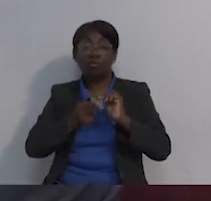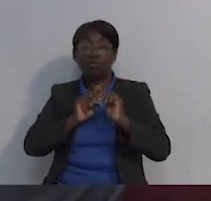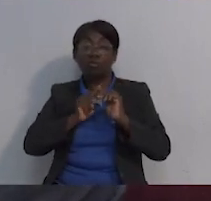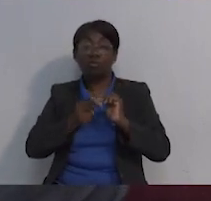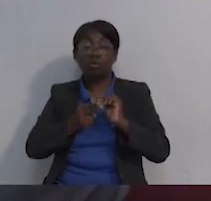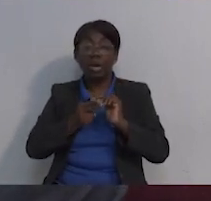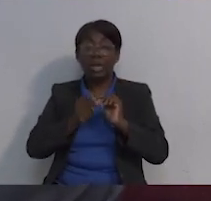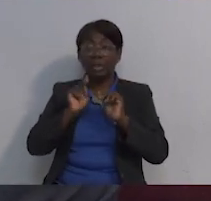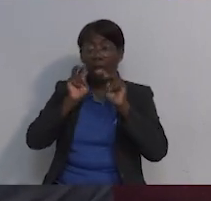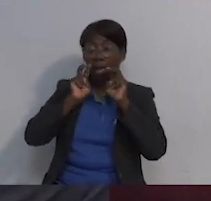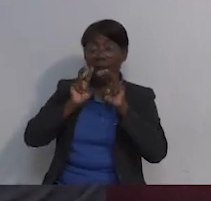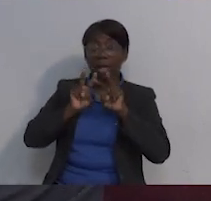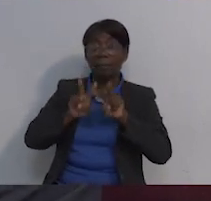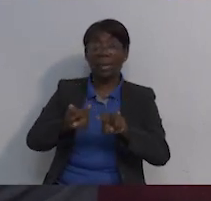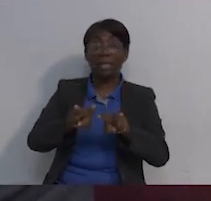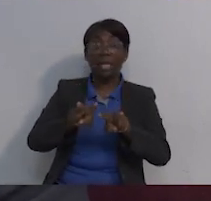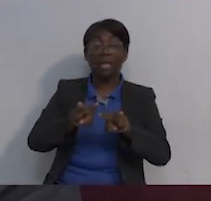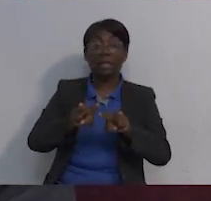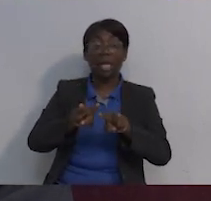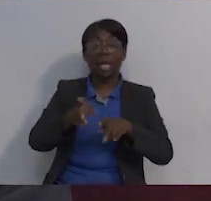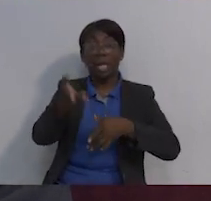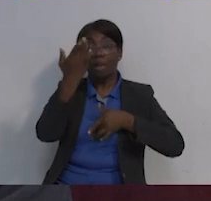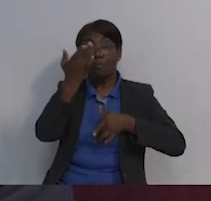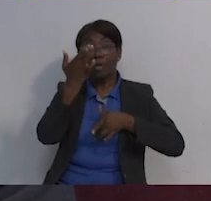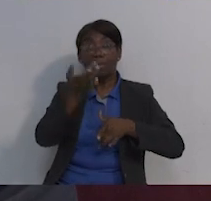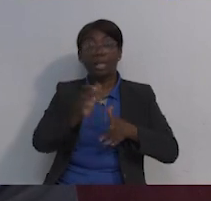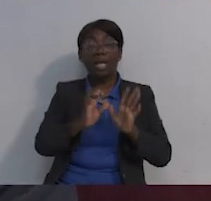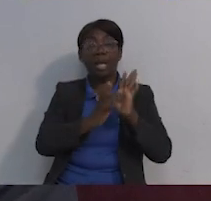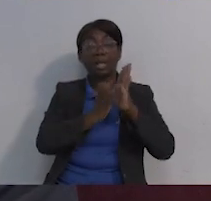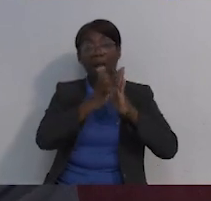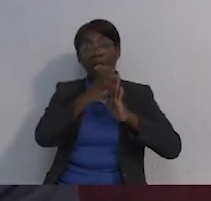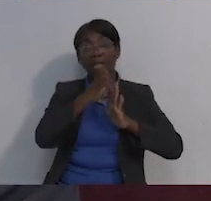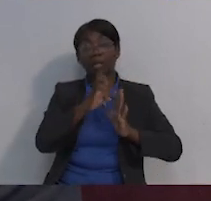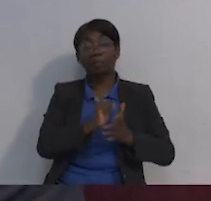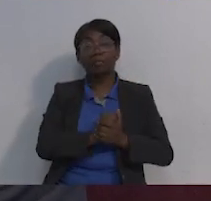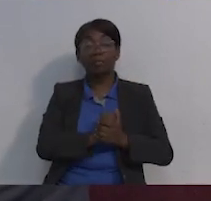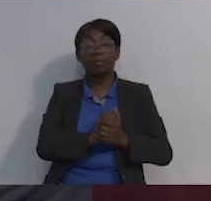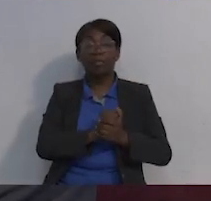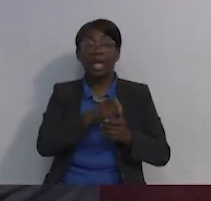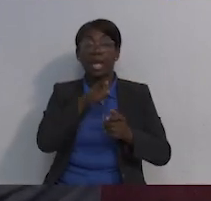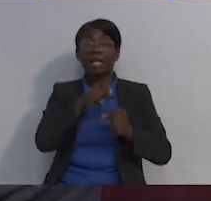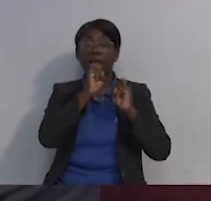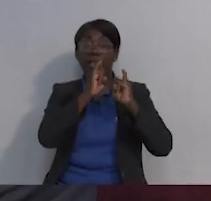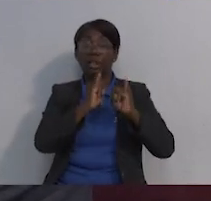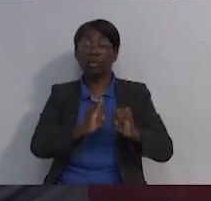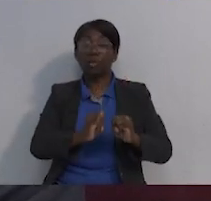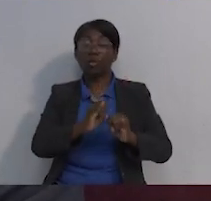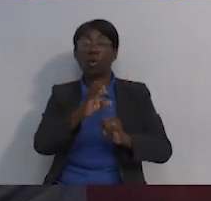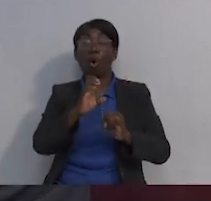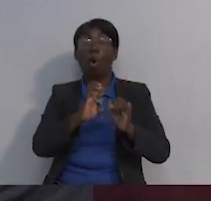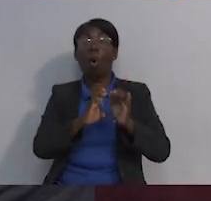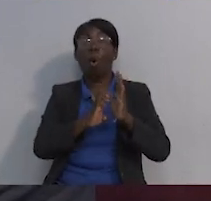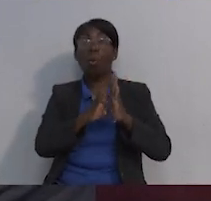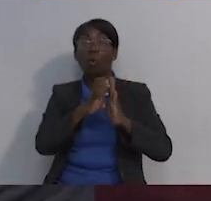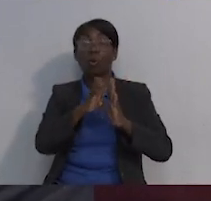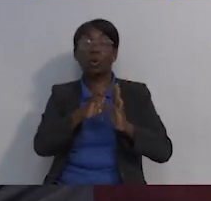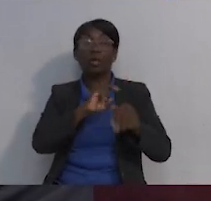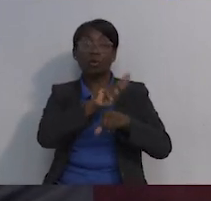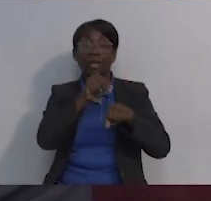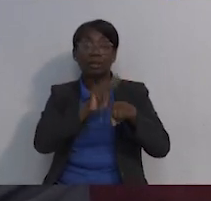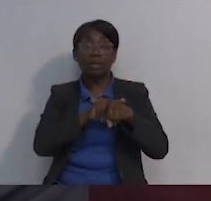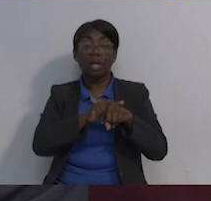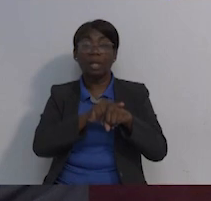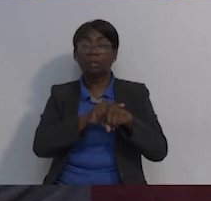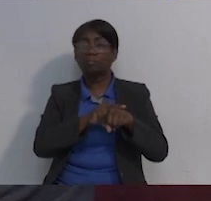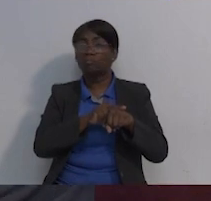que disminuyera el estar alerta acerca de las enfermedades de cáncer. Lo menciono porque, por ejemplo, en el Instituto Oncológico Nacional